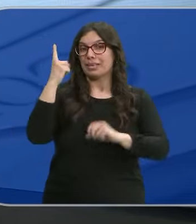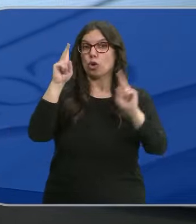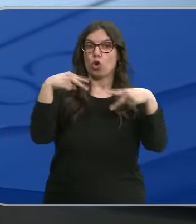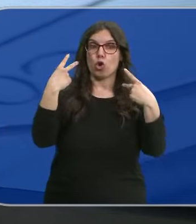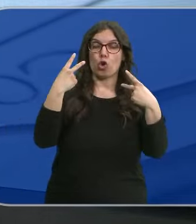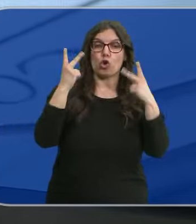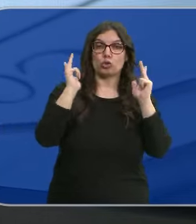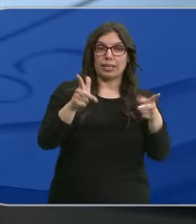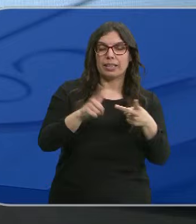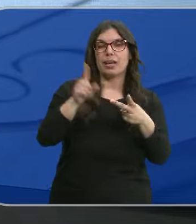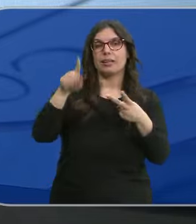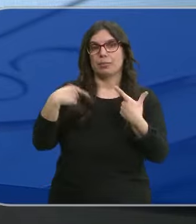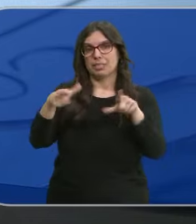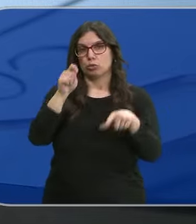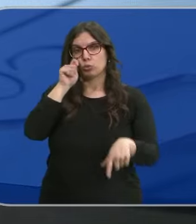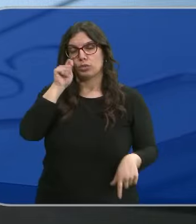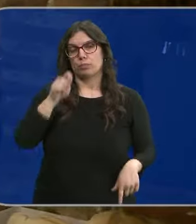hostelería y en el sector turístico.